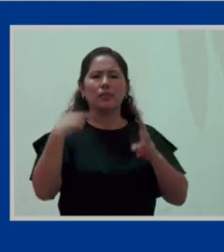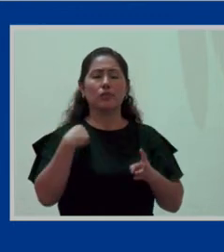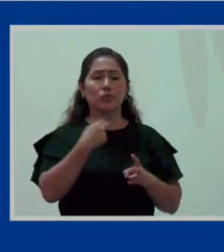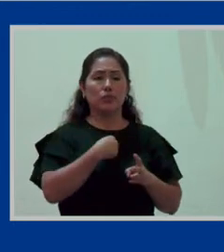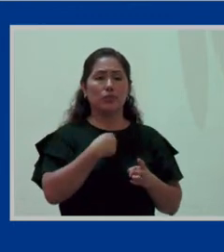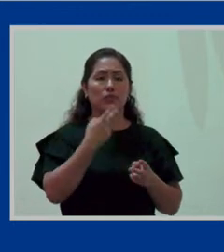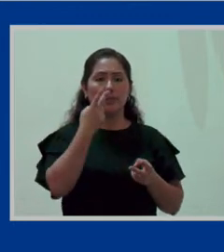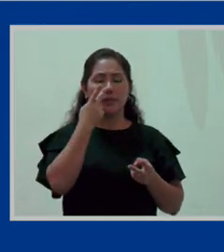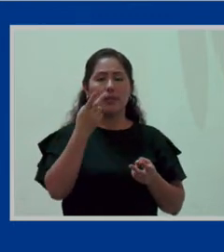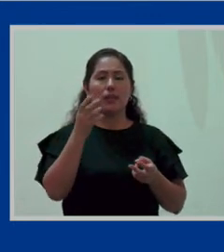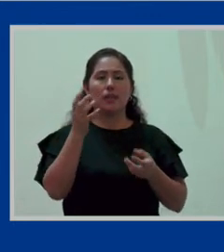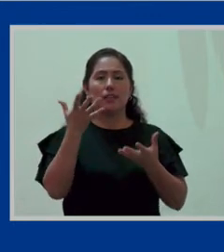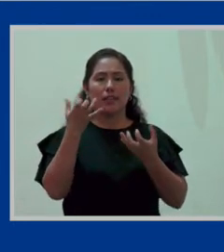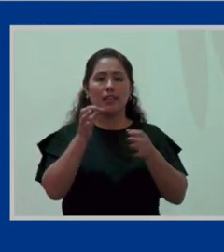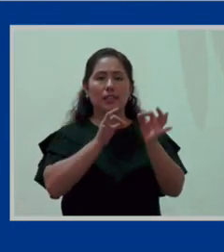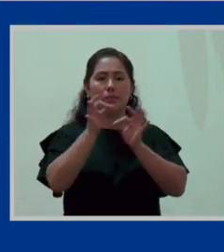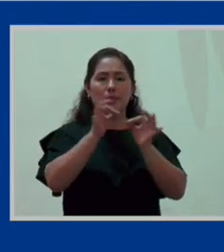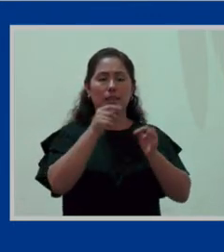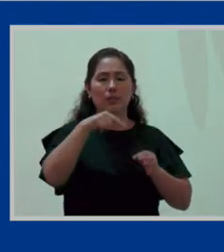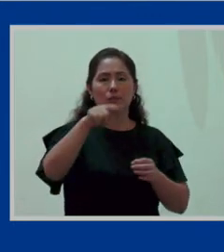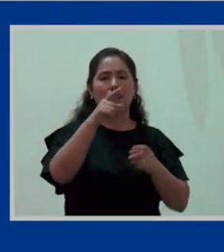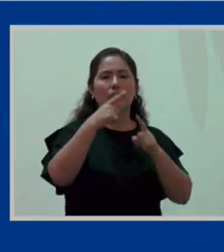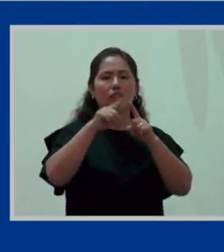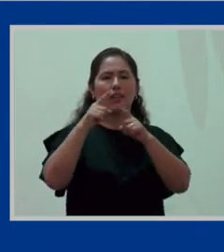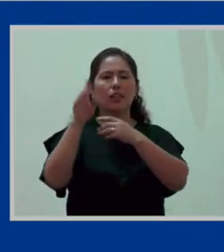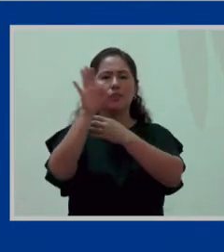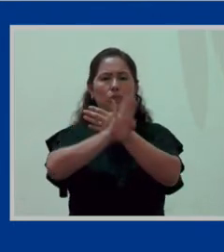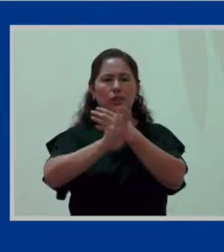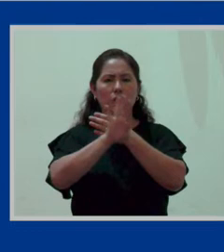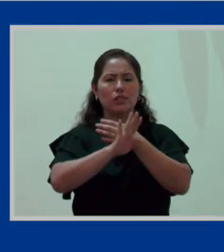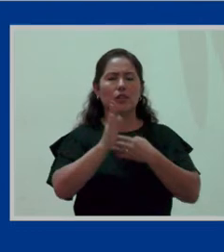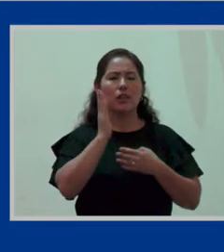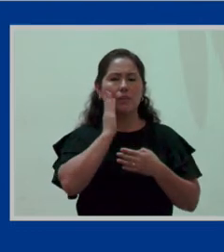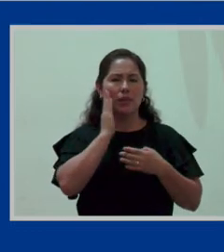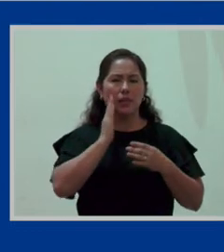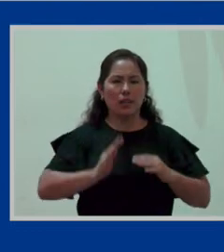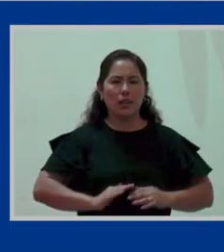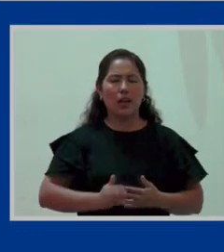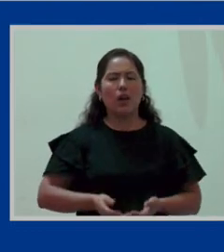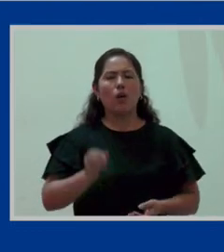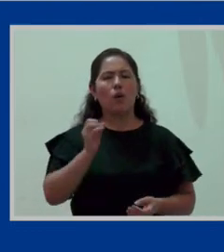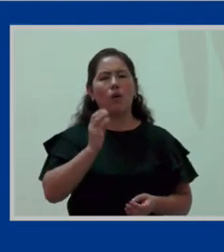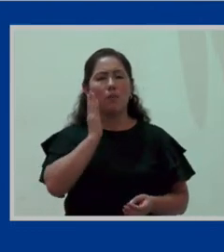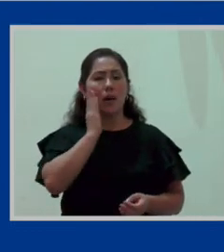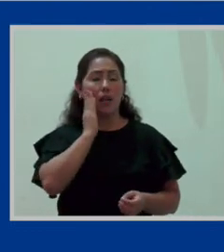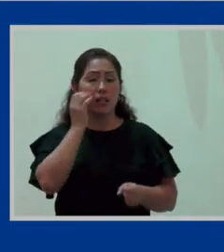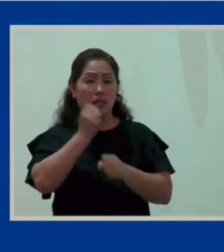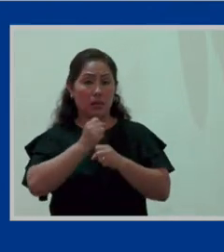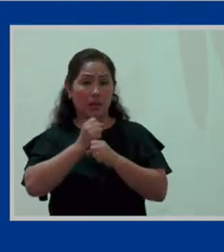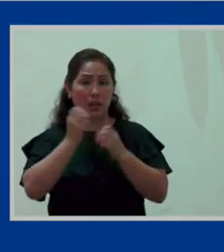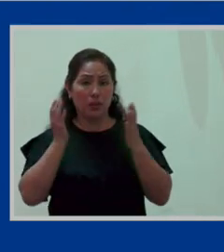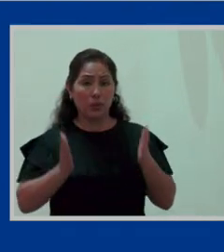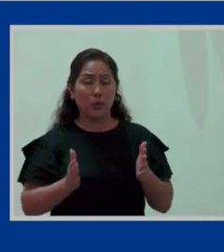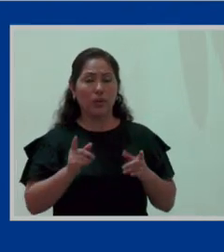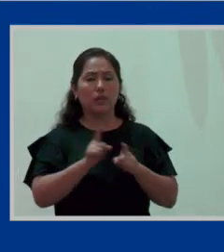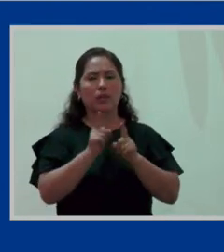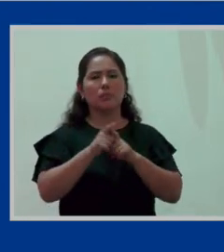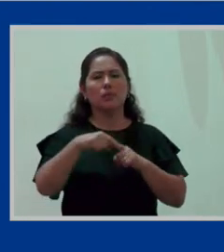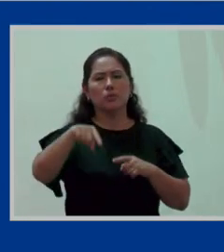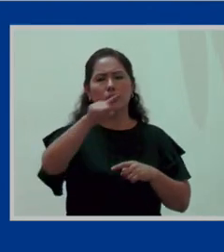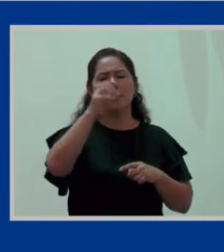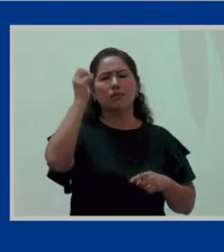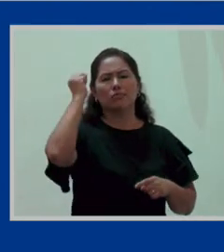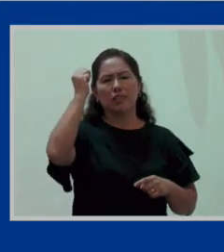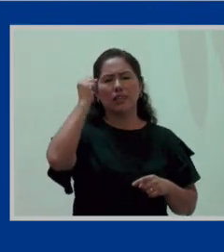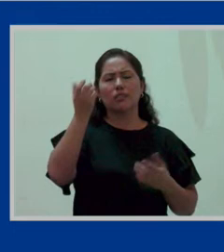tratando de abordar, que es referente a la protección, a la maternidad o a la madre trabajadora. Pero en realidad son derechos transversales.